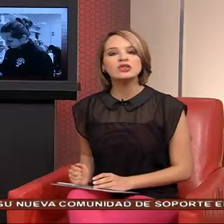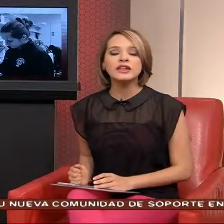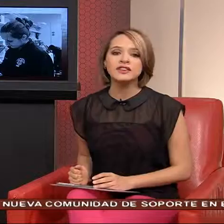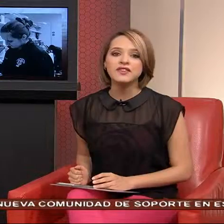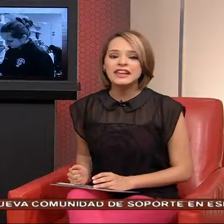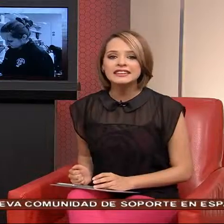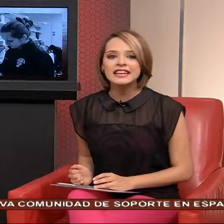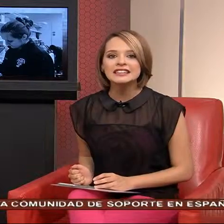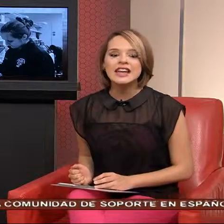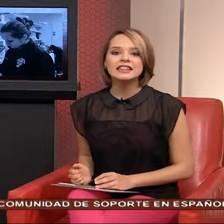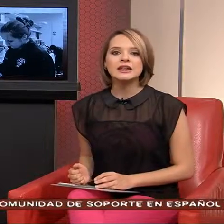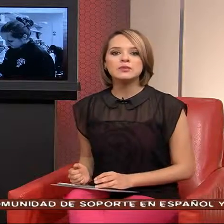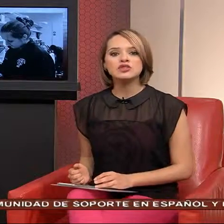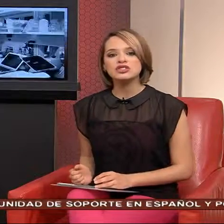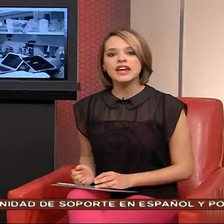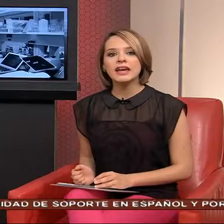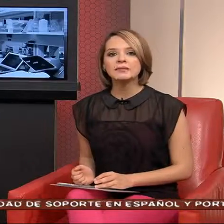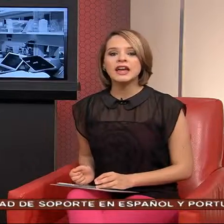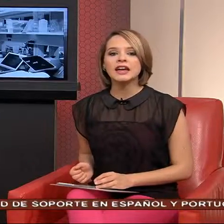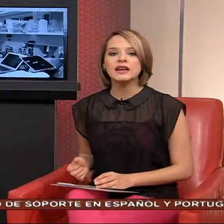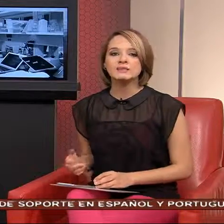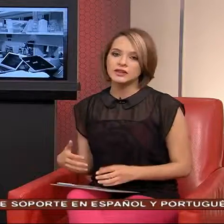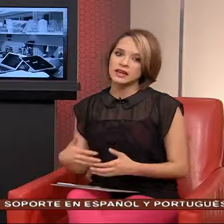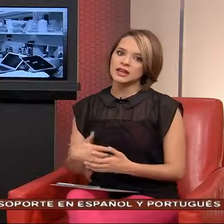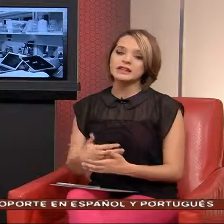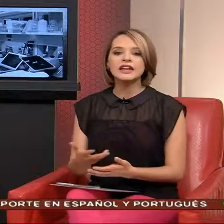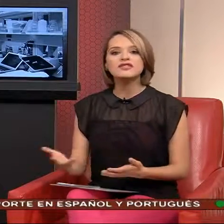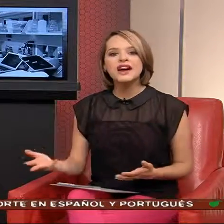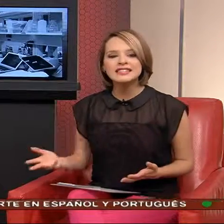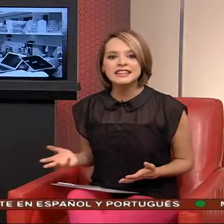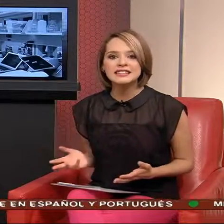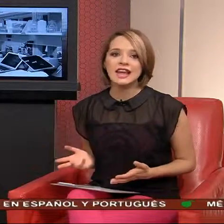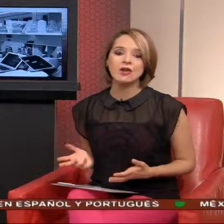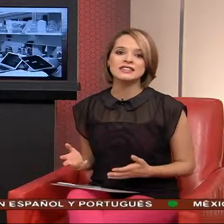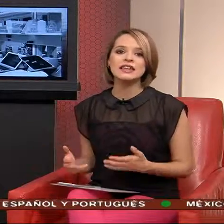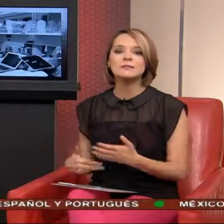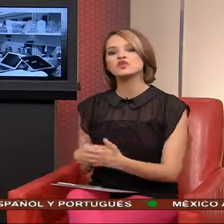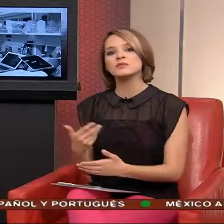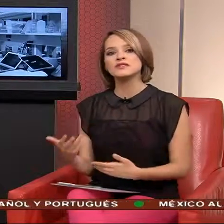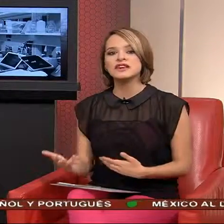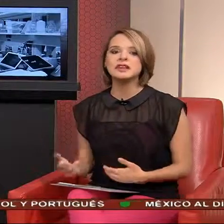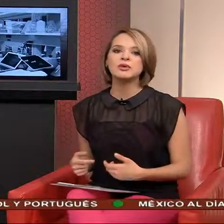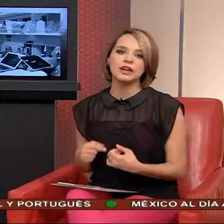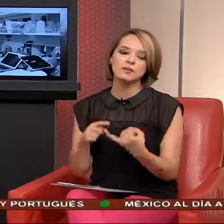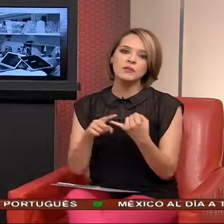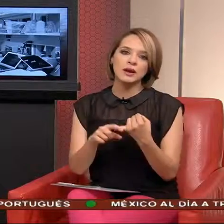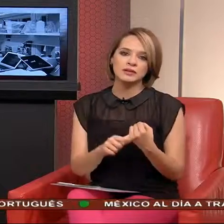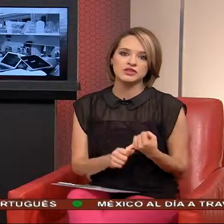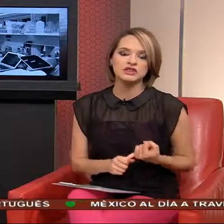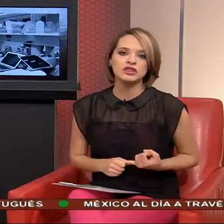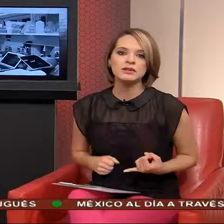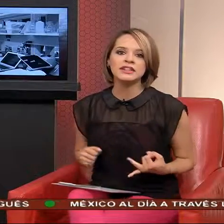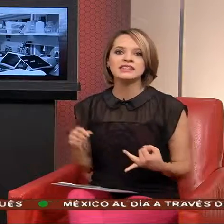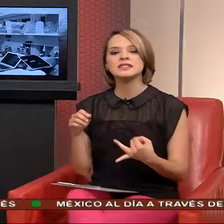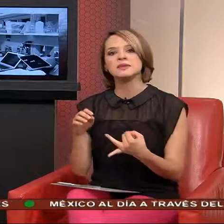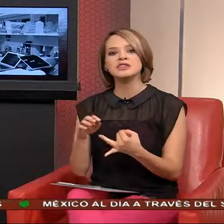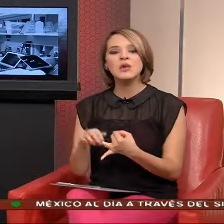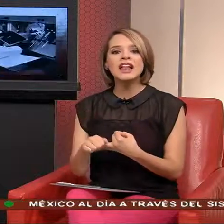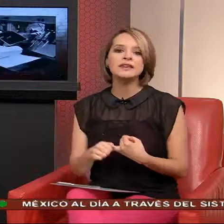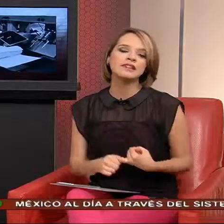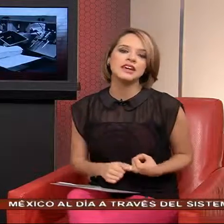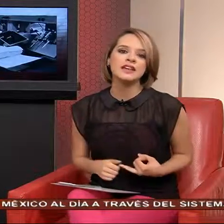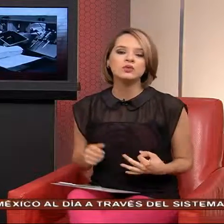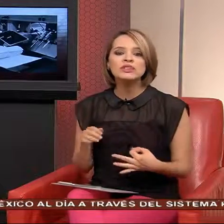Cuentan con Diferentes Tipos De Interfaces Que lo hacen Mucho más fácil Por ejemplo Para personas Con debilidad